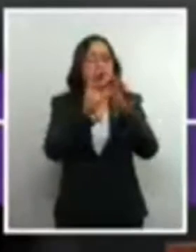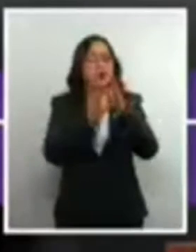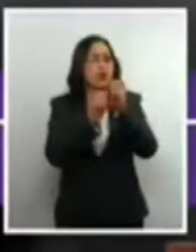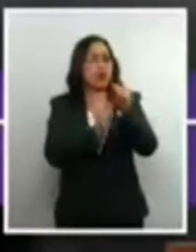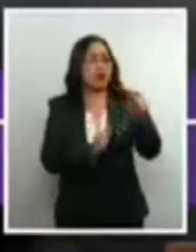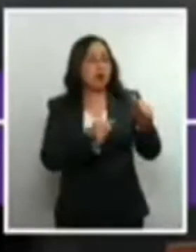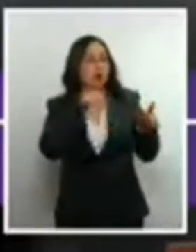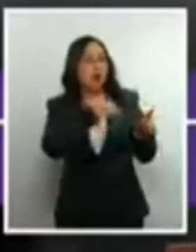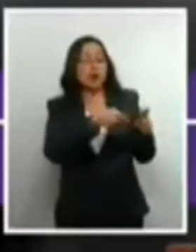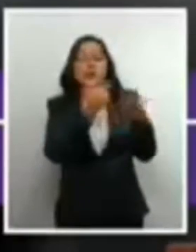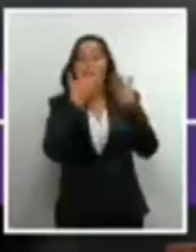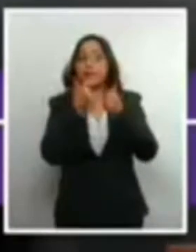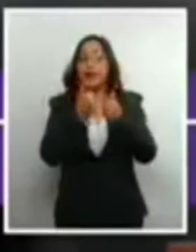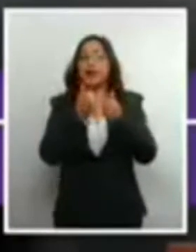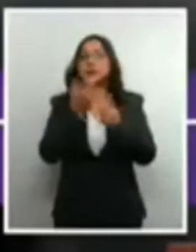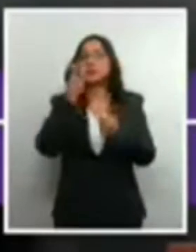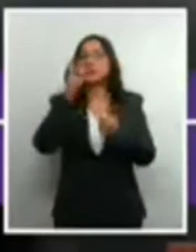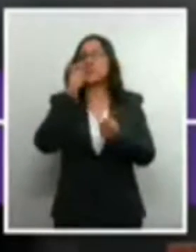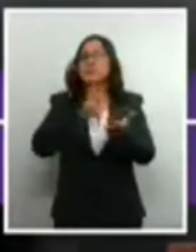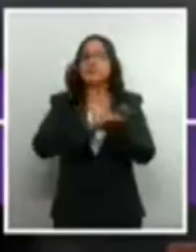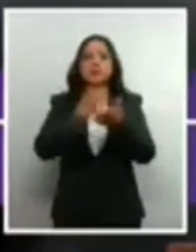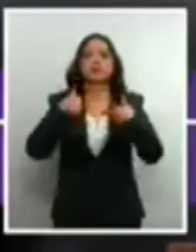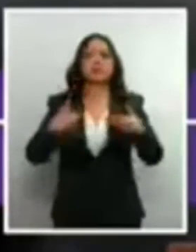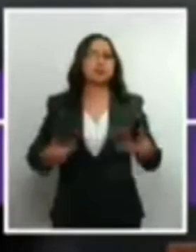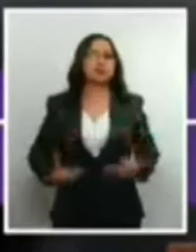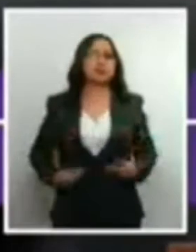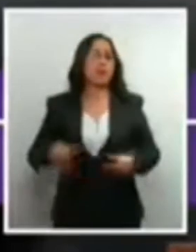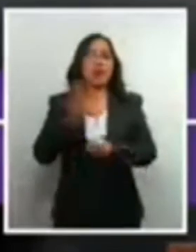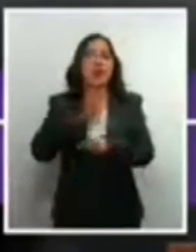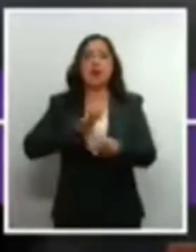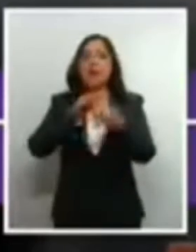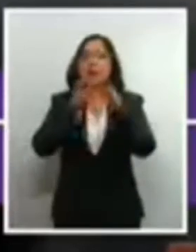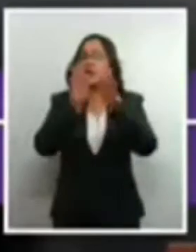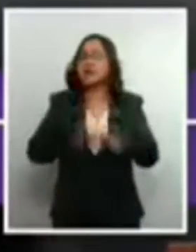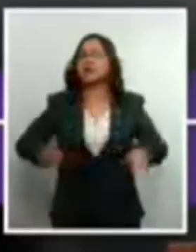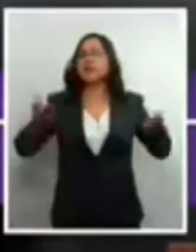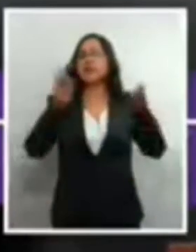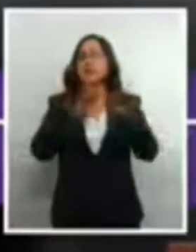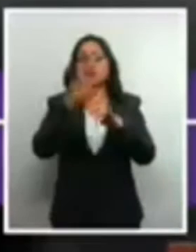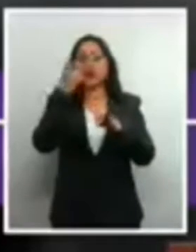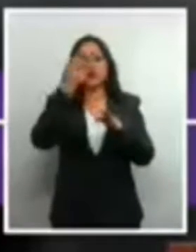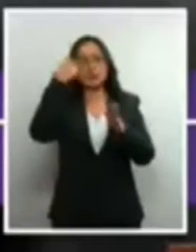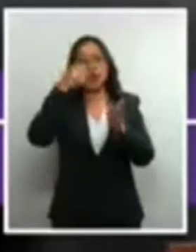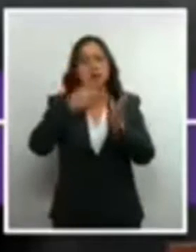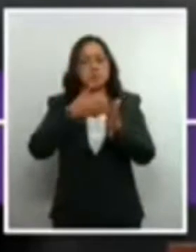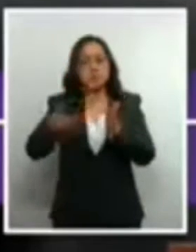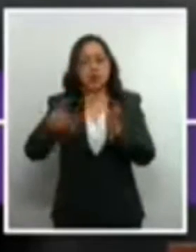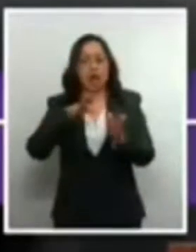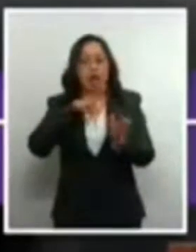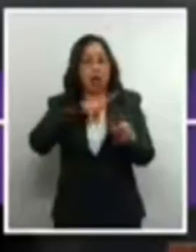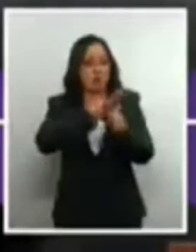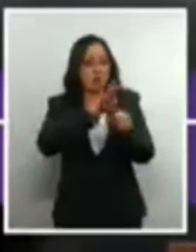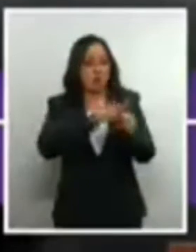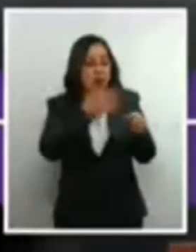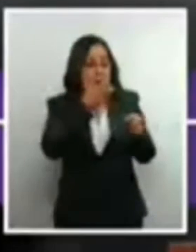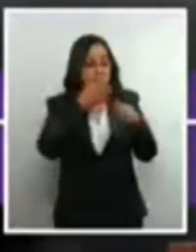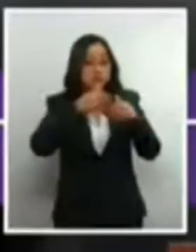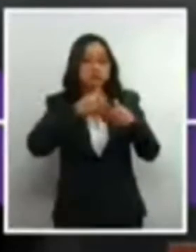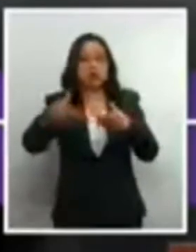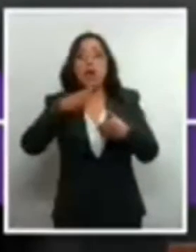a pesar de ser este un derecho humano fundamental y ser prerequisito indispensable para disfrutar el resto de los derechos humanos.